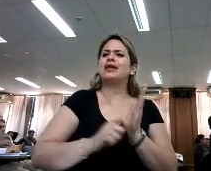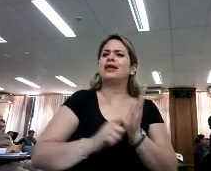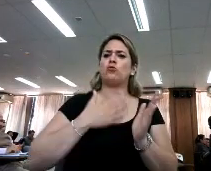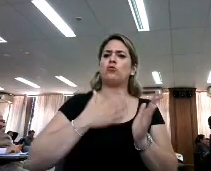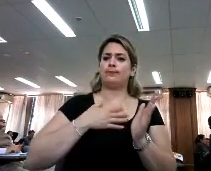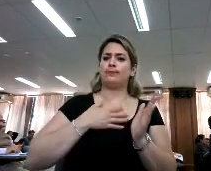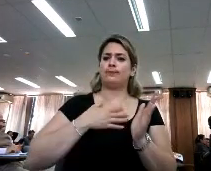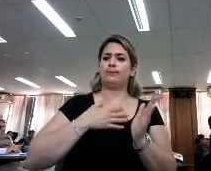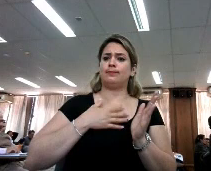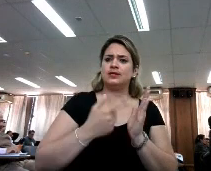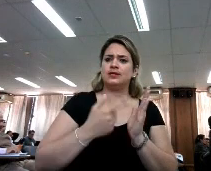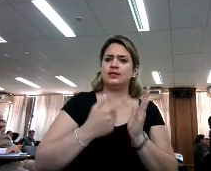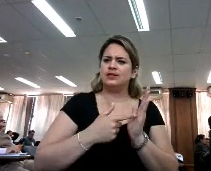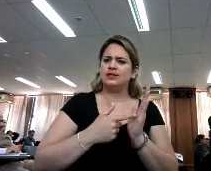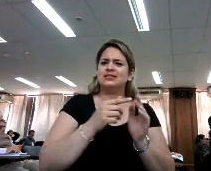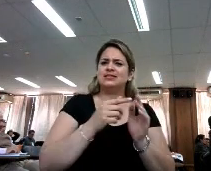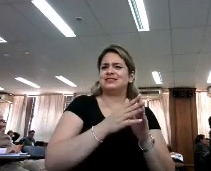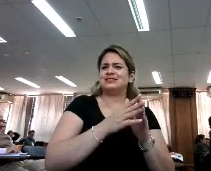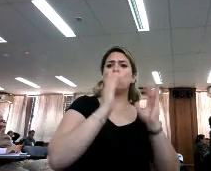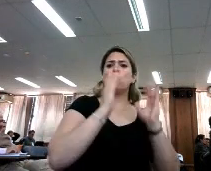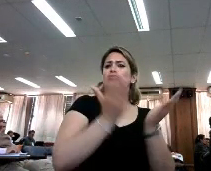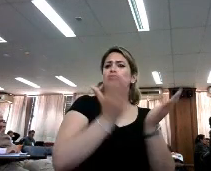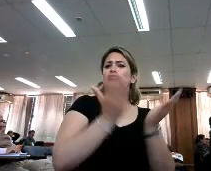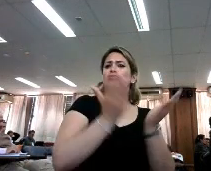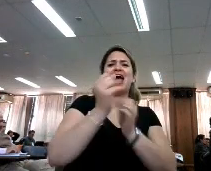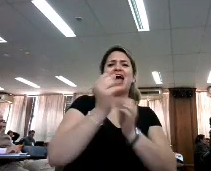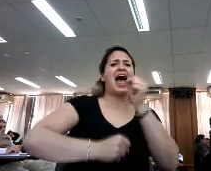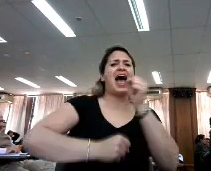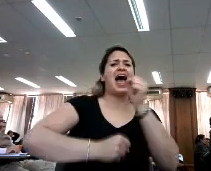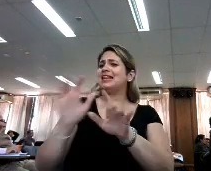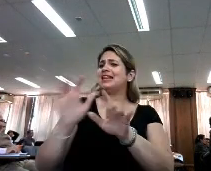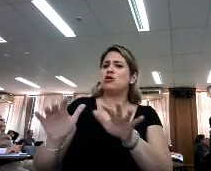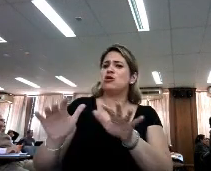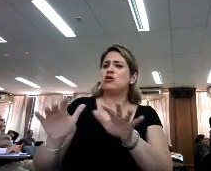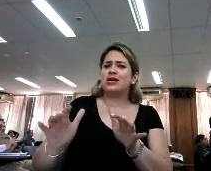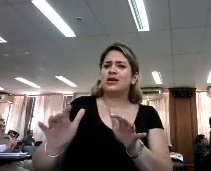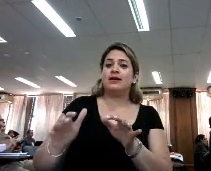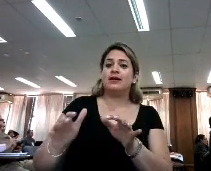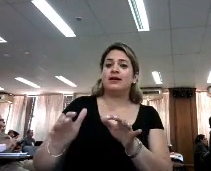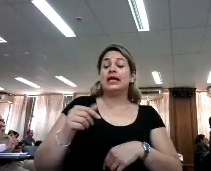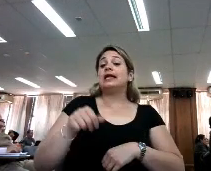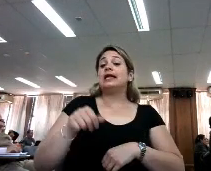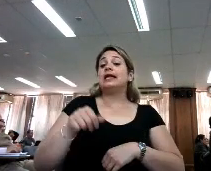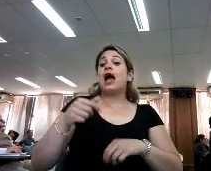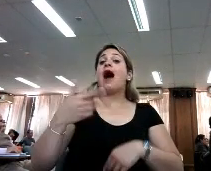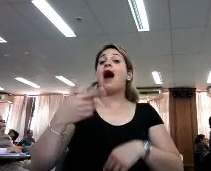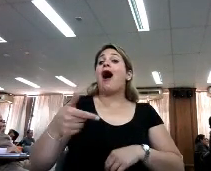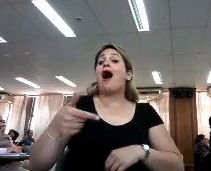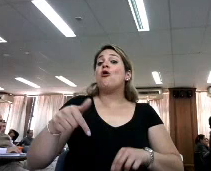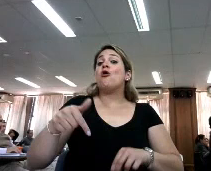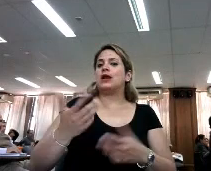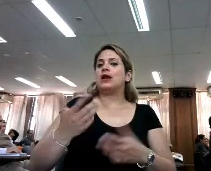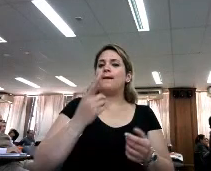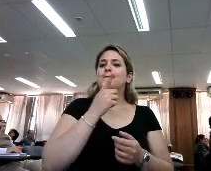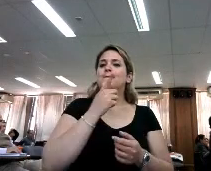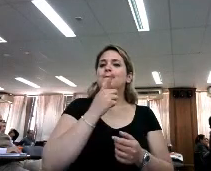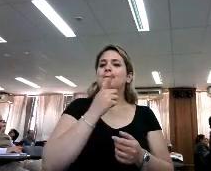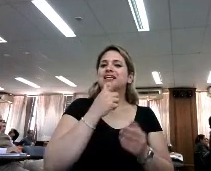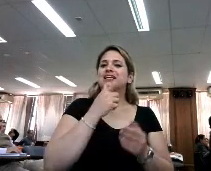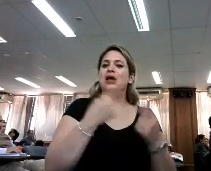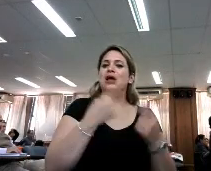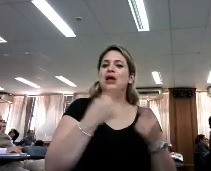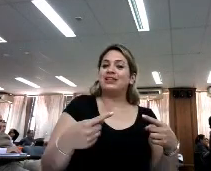tecnológicas donde el libro prácticamente ha quedado ya como un material